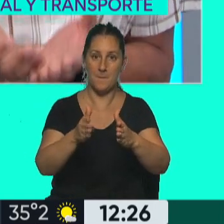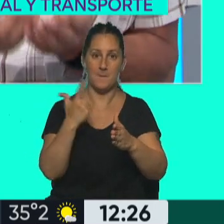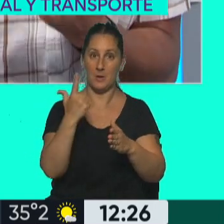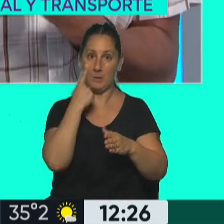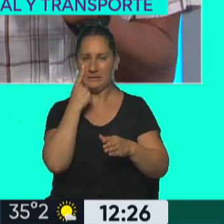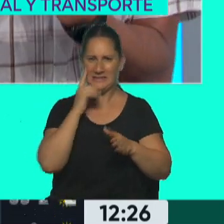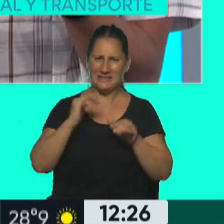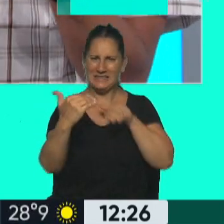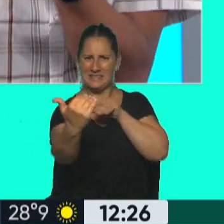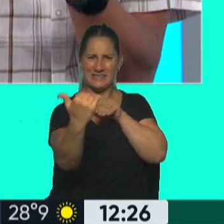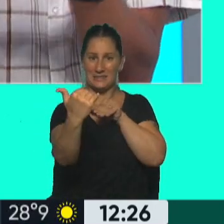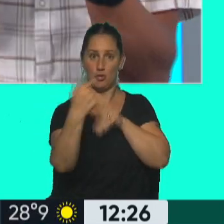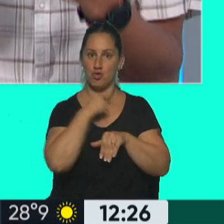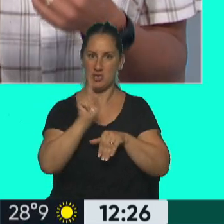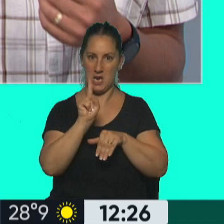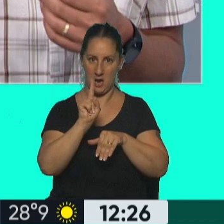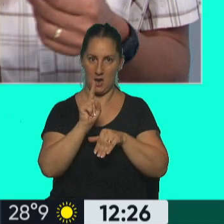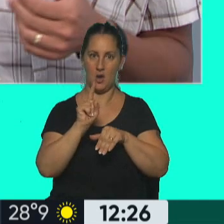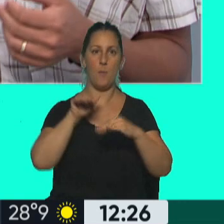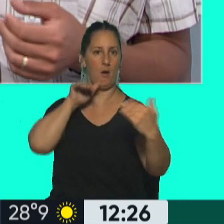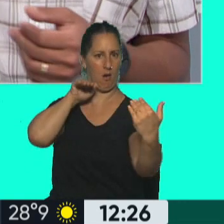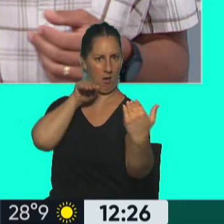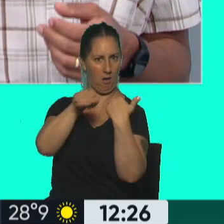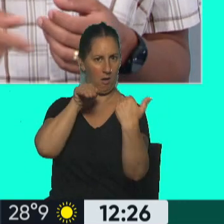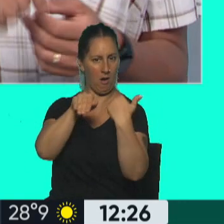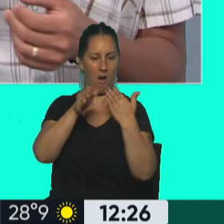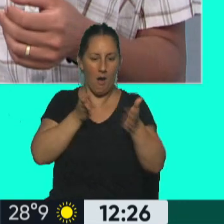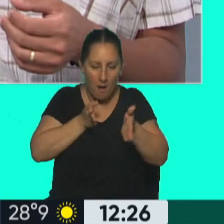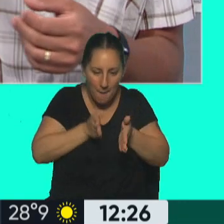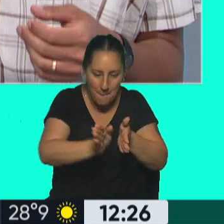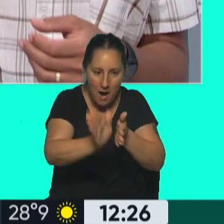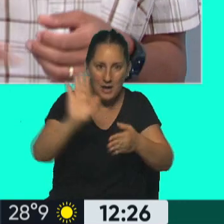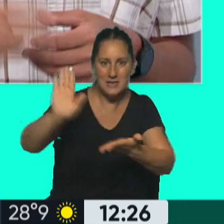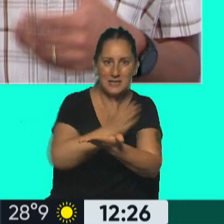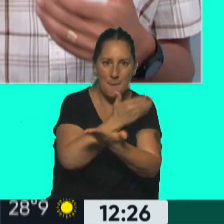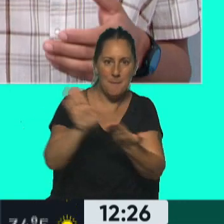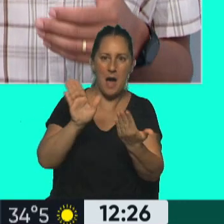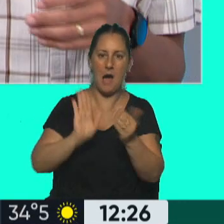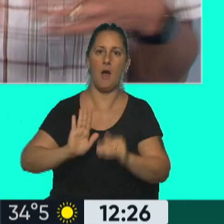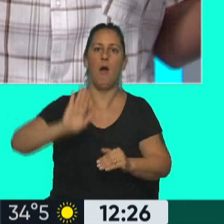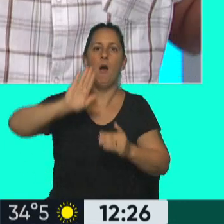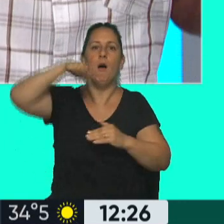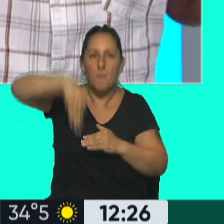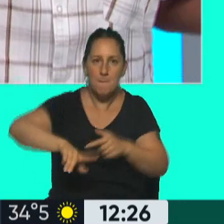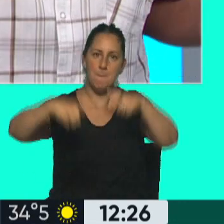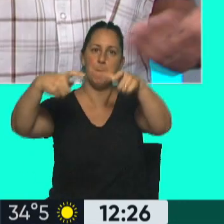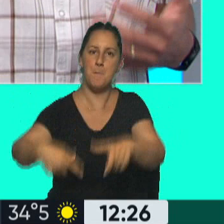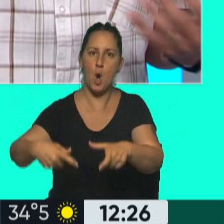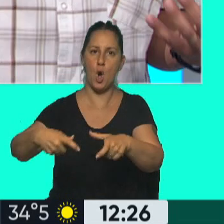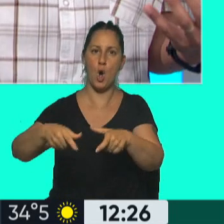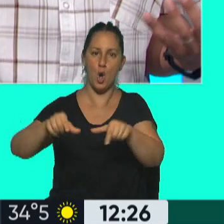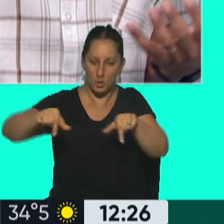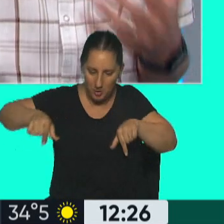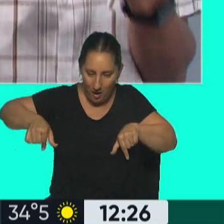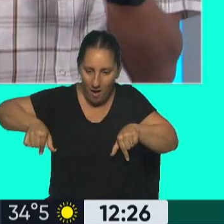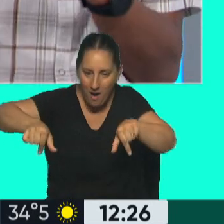de frente. Digo, uno, porque son rutas doble mano, que no están bien demarcadas muchas veces, que tienen algún pocito que otro, que las banquinas no siempre están en